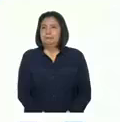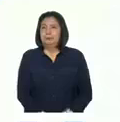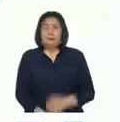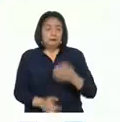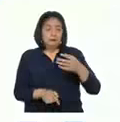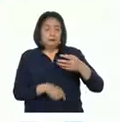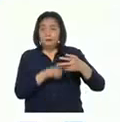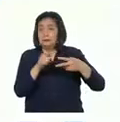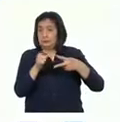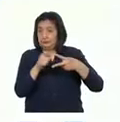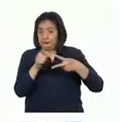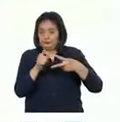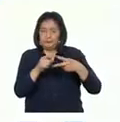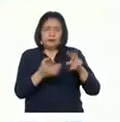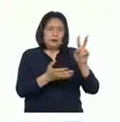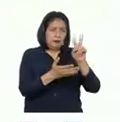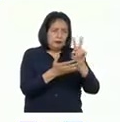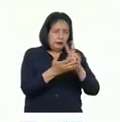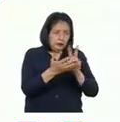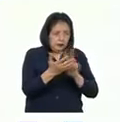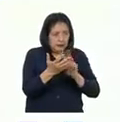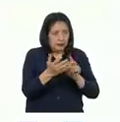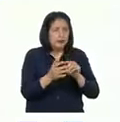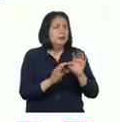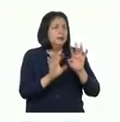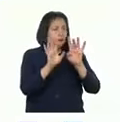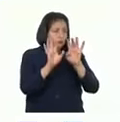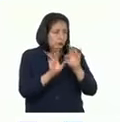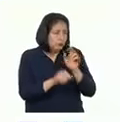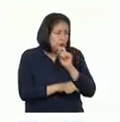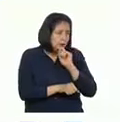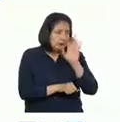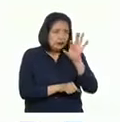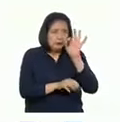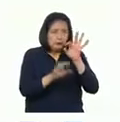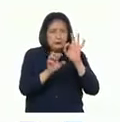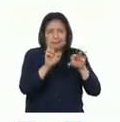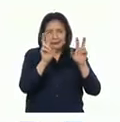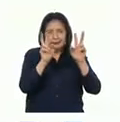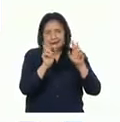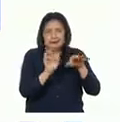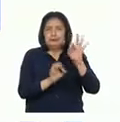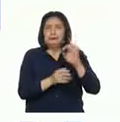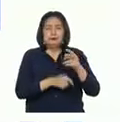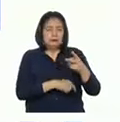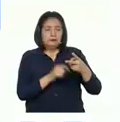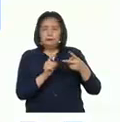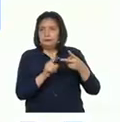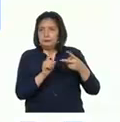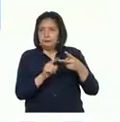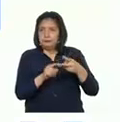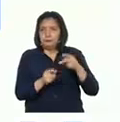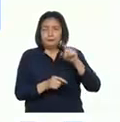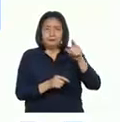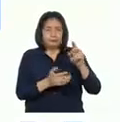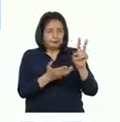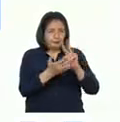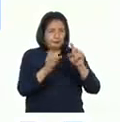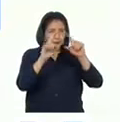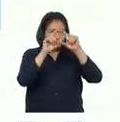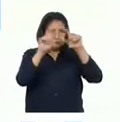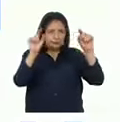Realizar una lectura atenta del texto para identificar el tema. Realizar una lectura